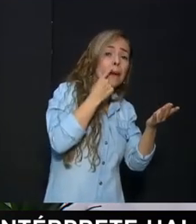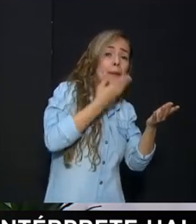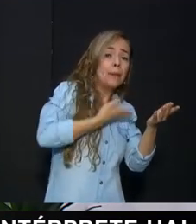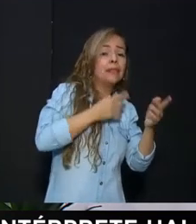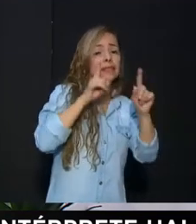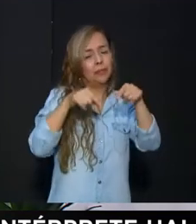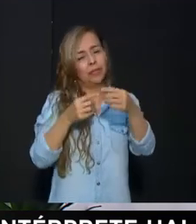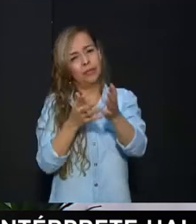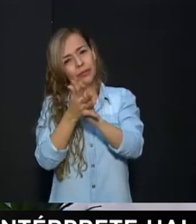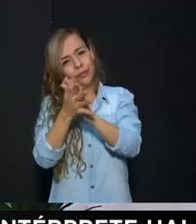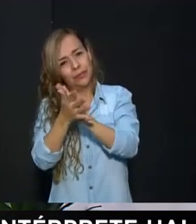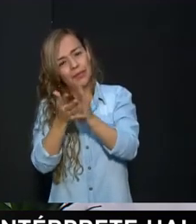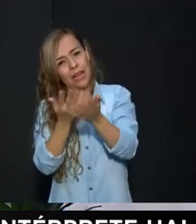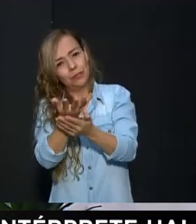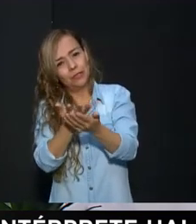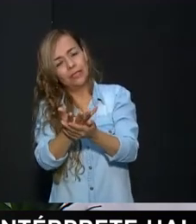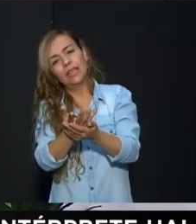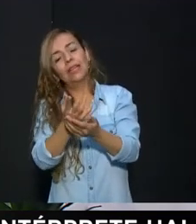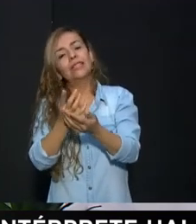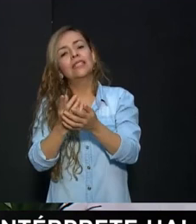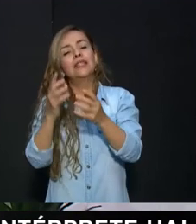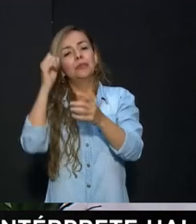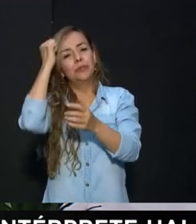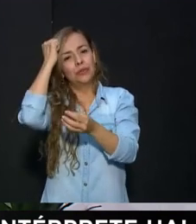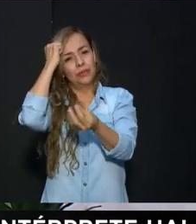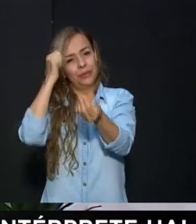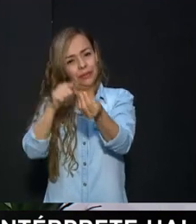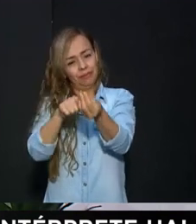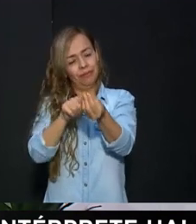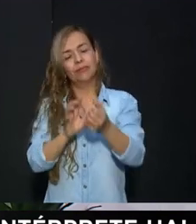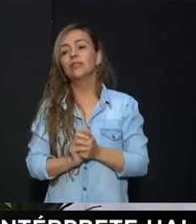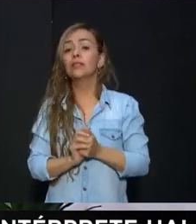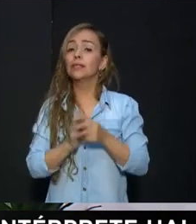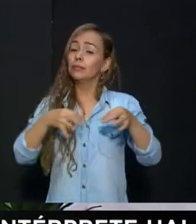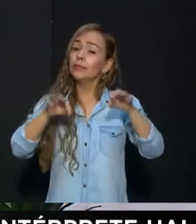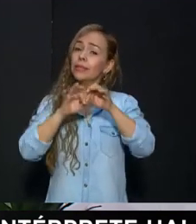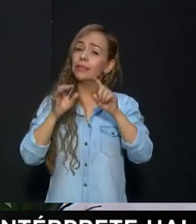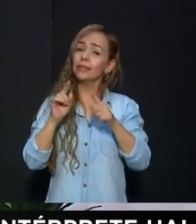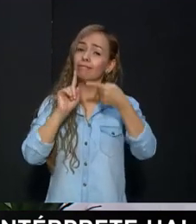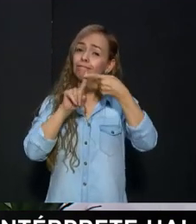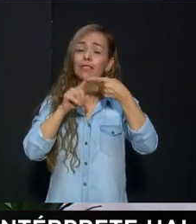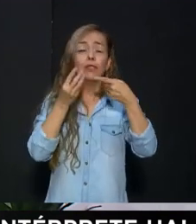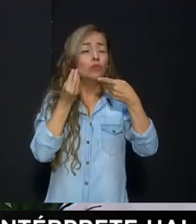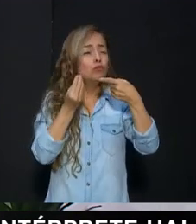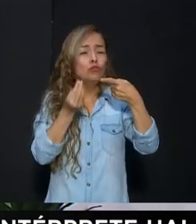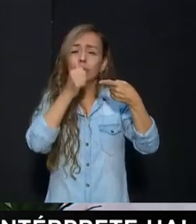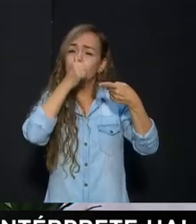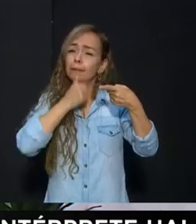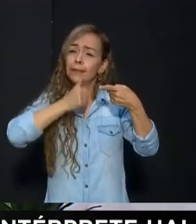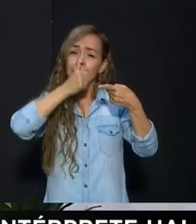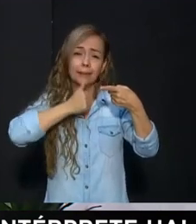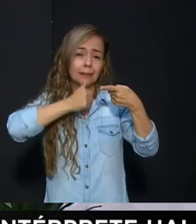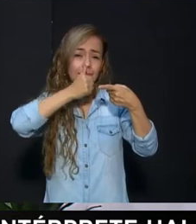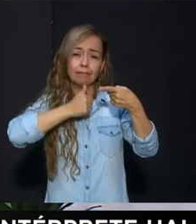este tema De las discapacidades Y la inclusión Bueno Especialmente Estar con mucha paciencia Con los niños